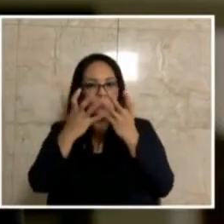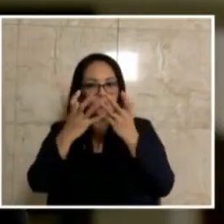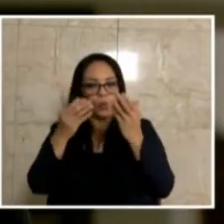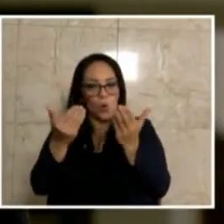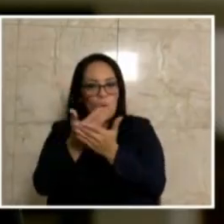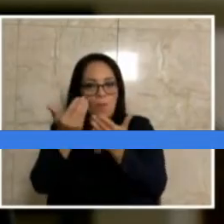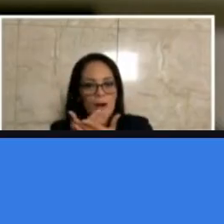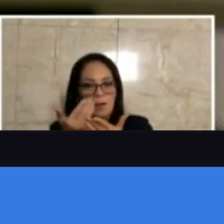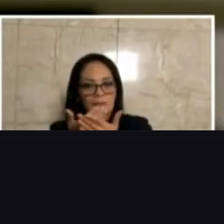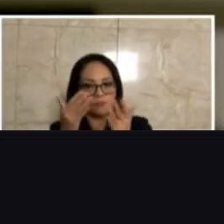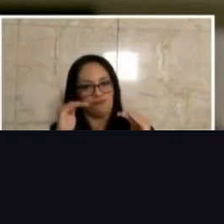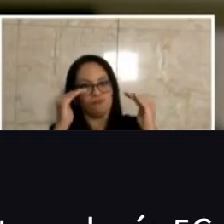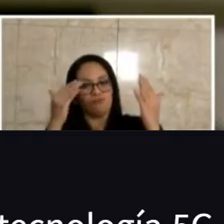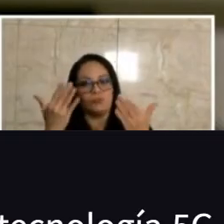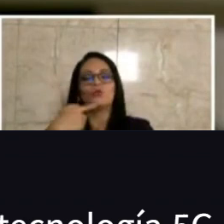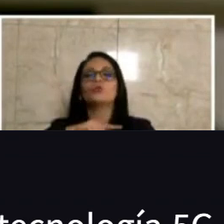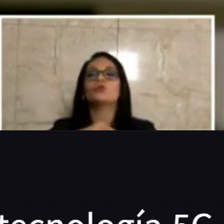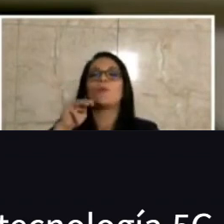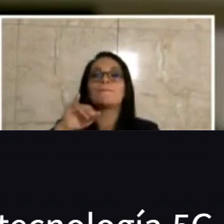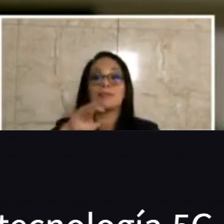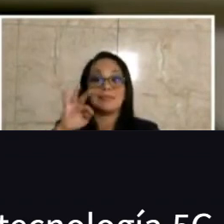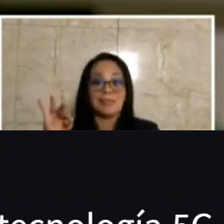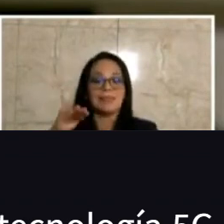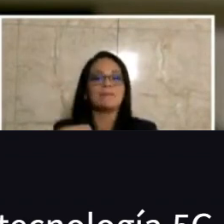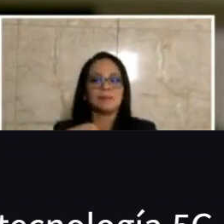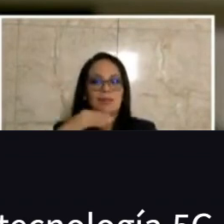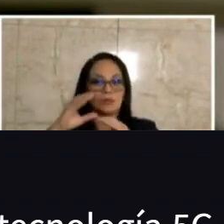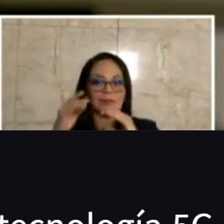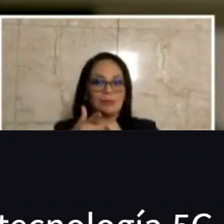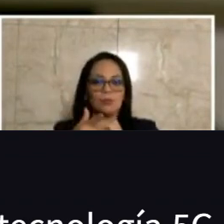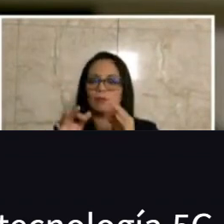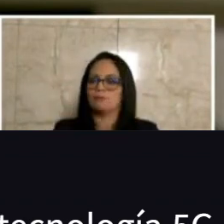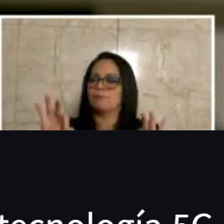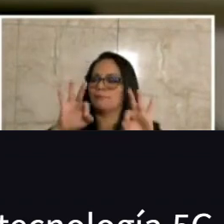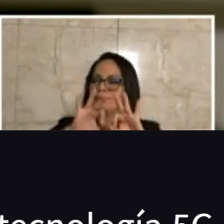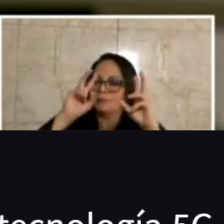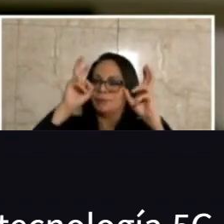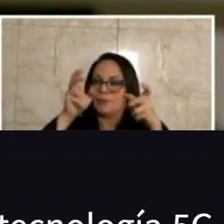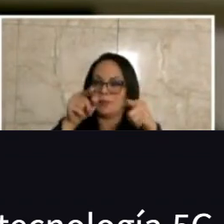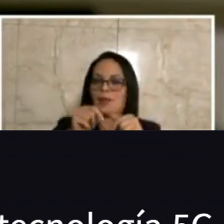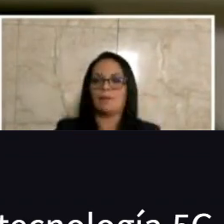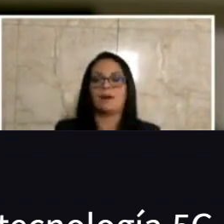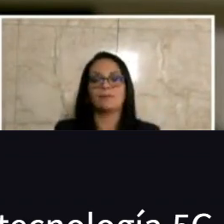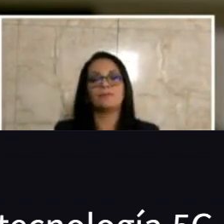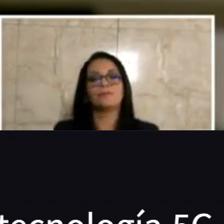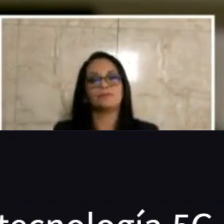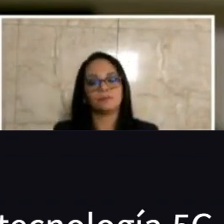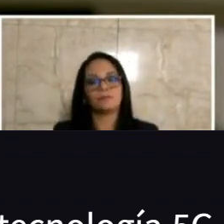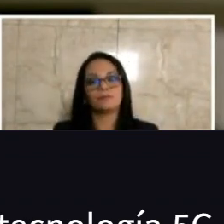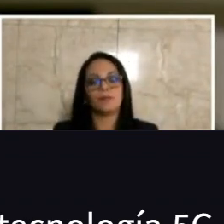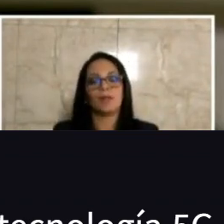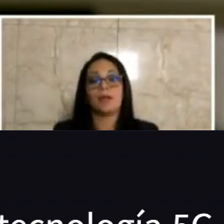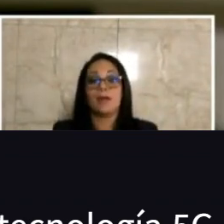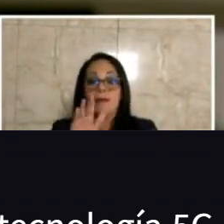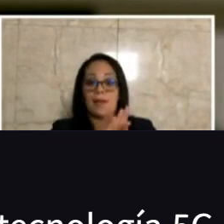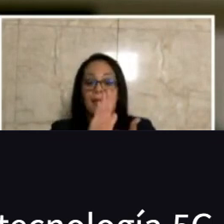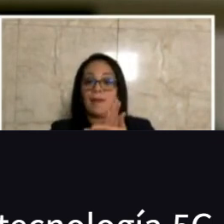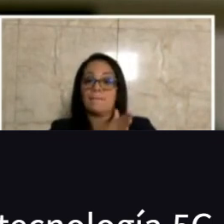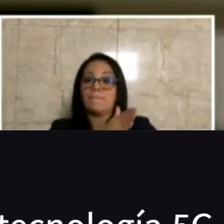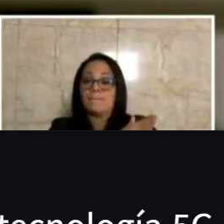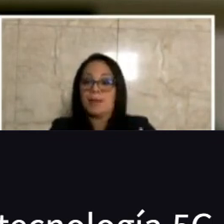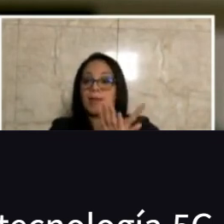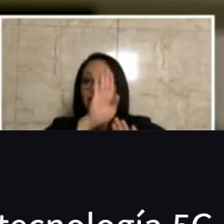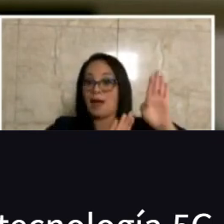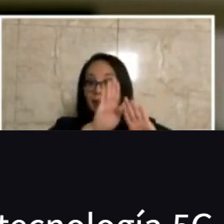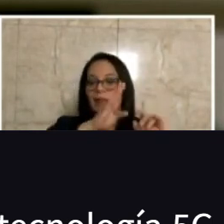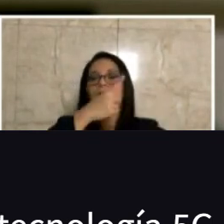Desde el MISID para nosotros este es un tema prioritario. Con relación al precartel, nosotros le enviamos